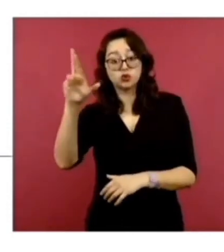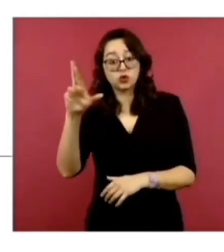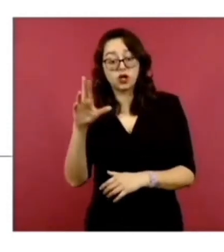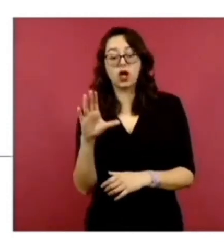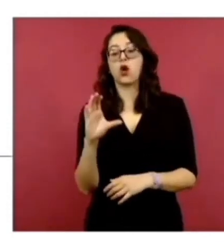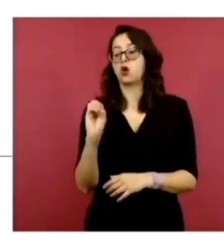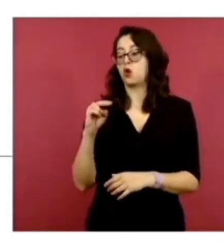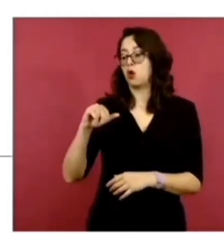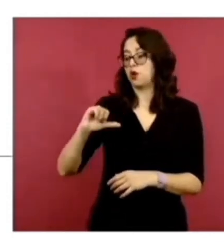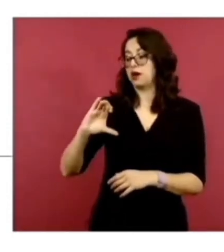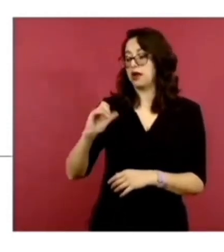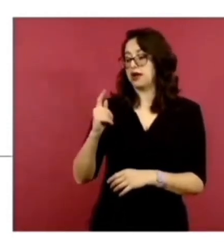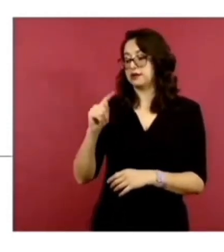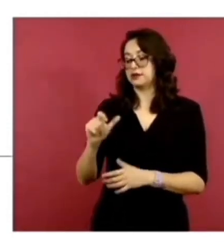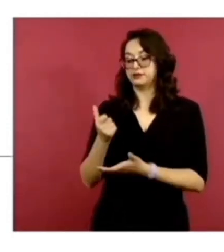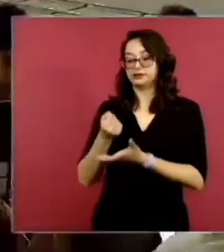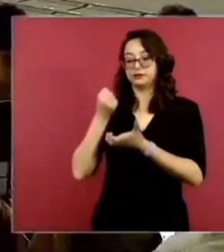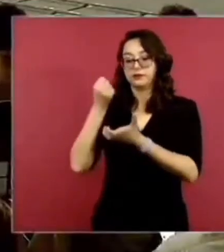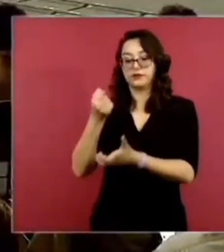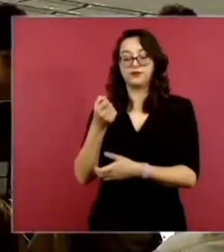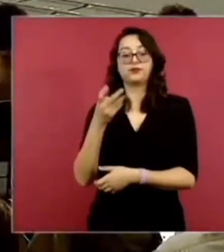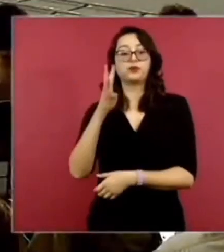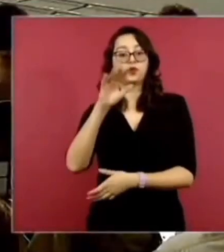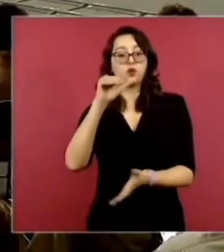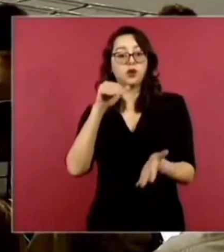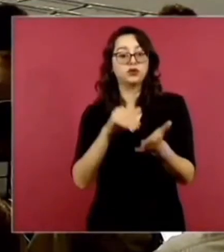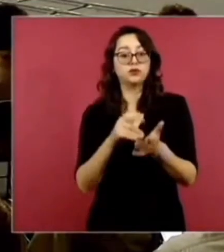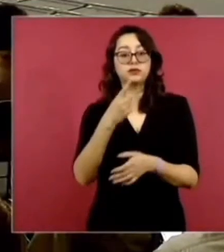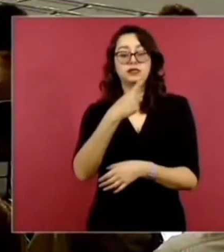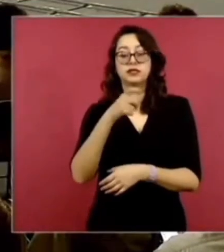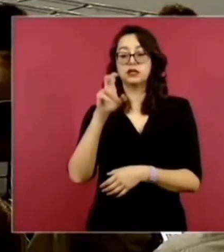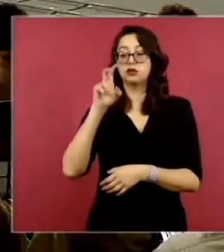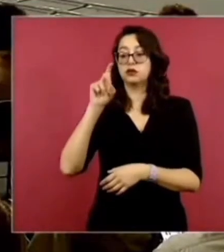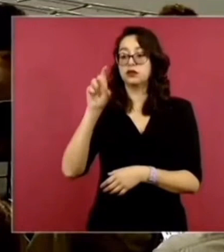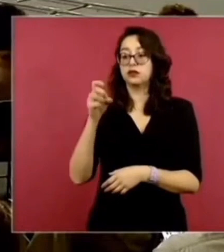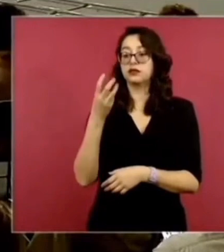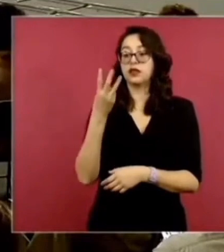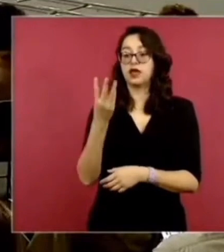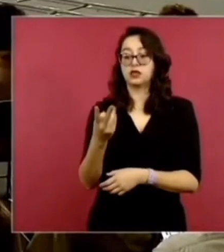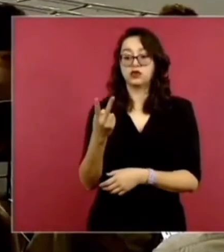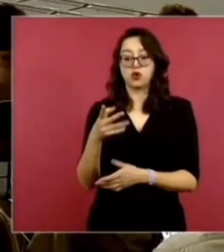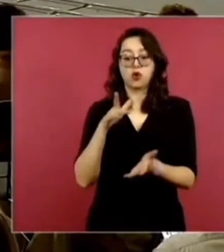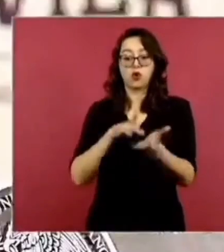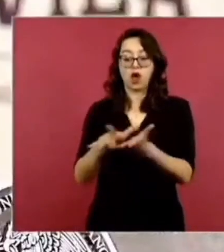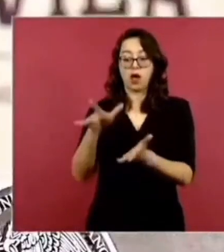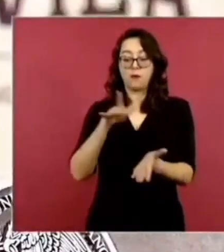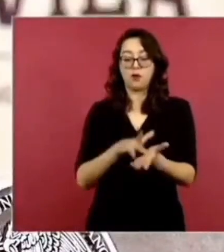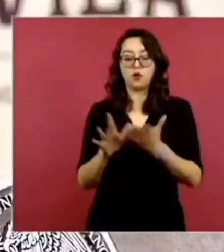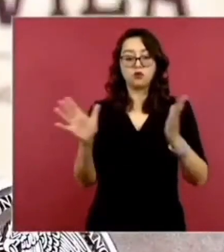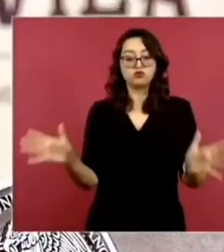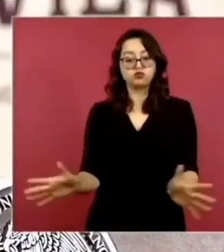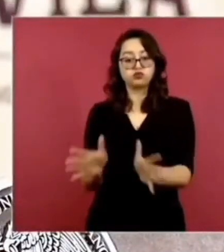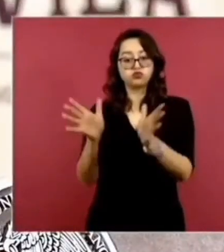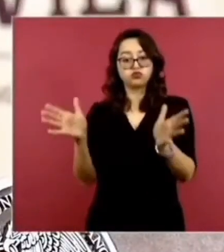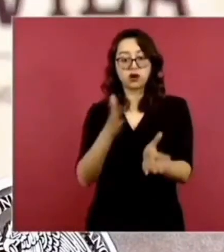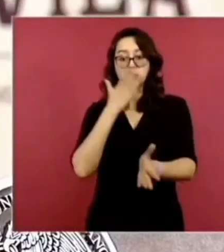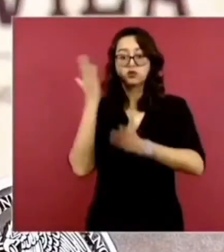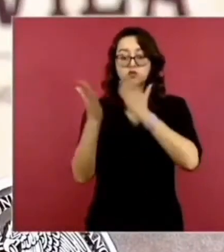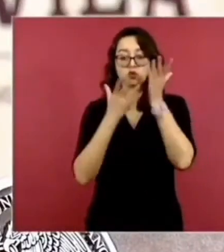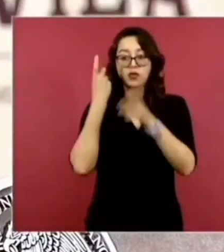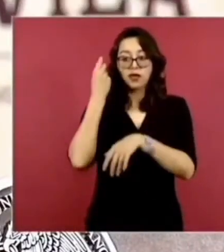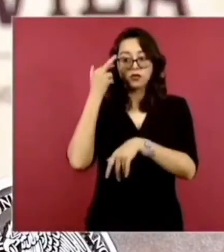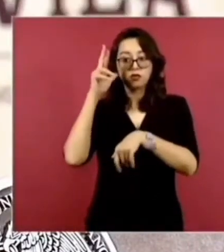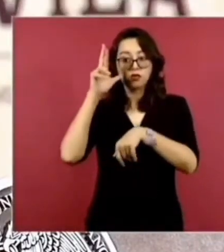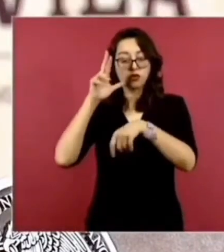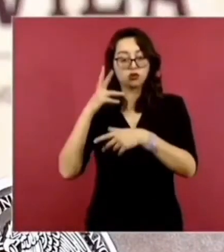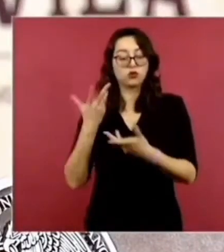máximo histórico de 4,132 apoyos para estancias postdoctorales, lo que representa un